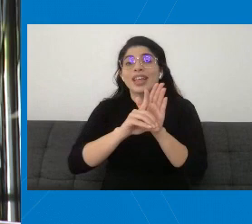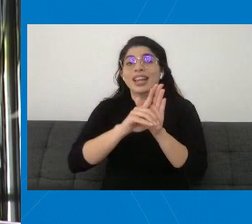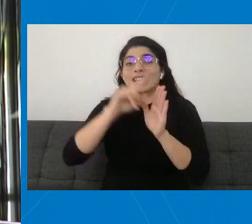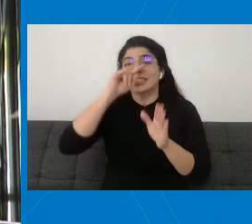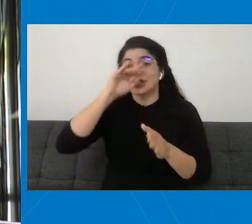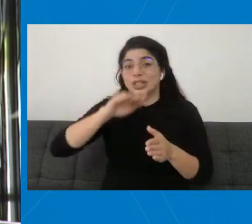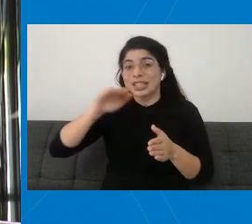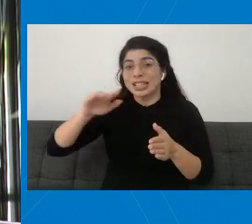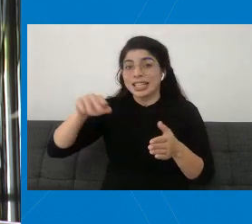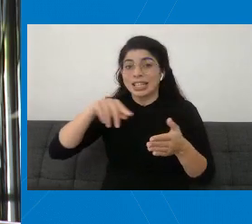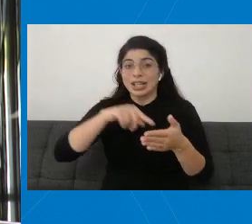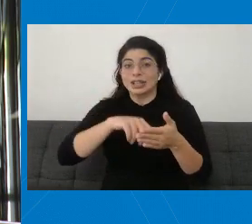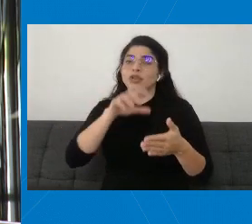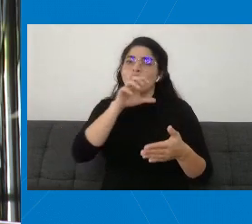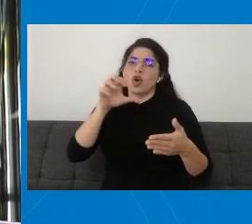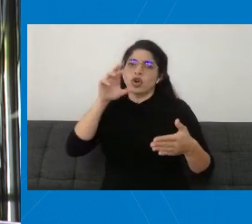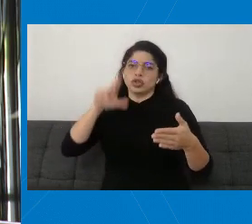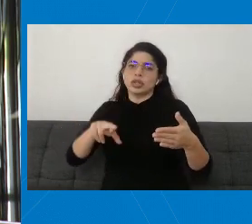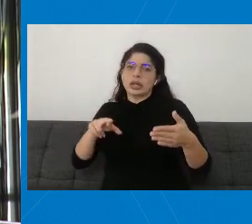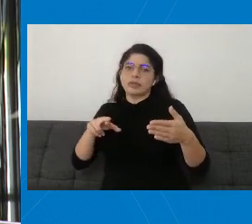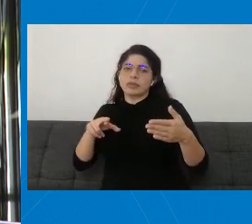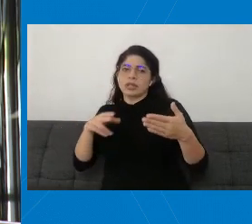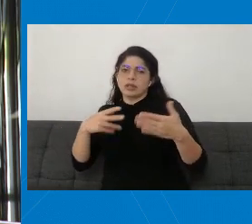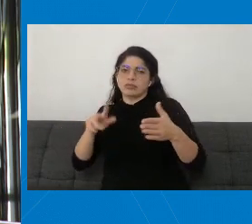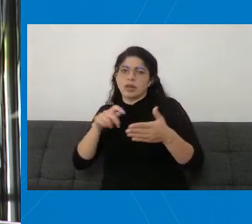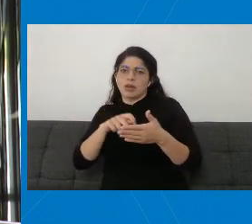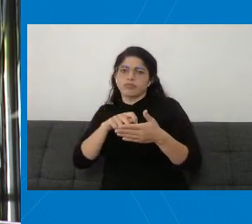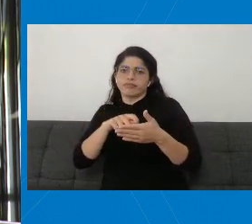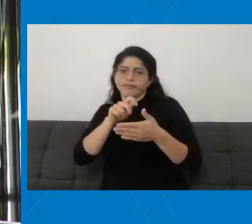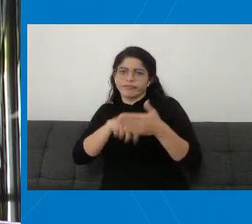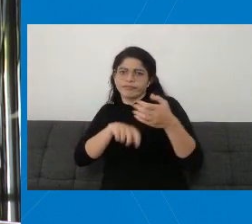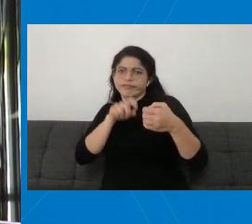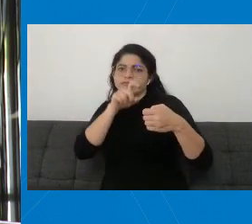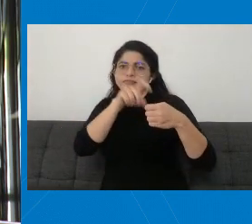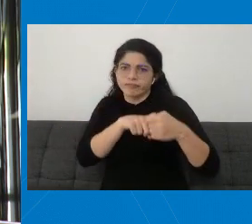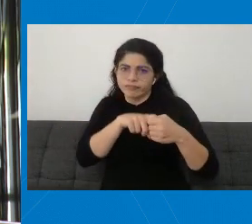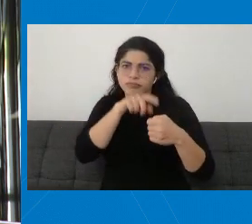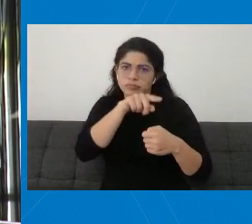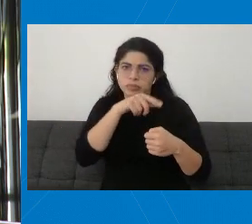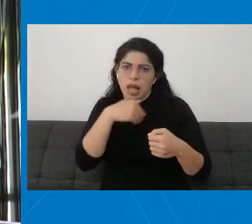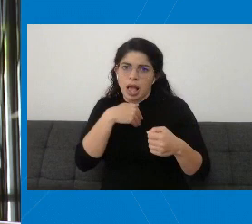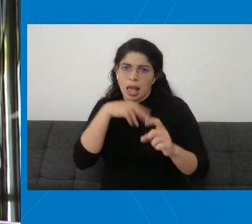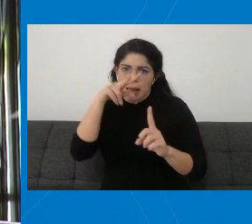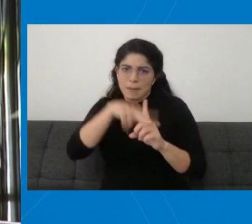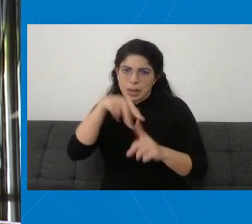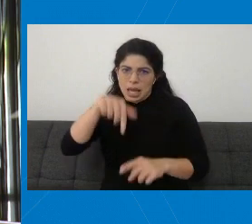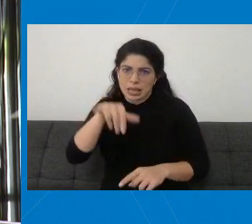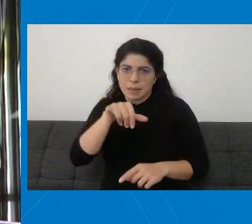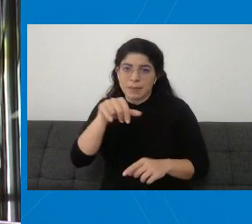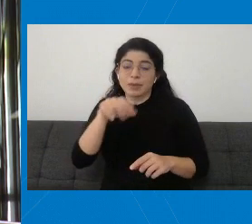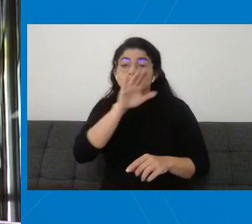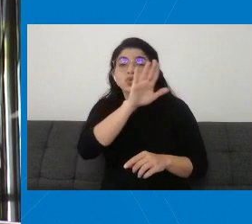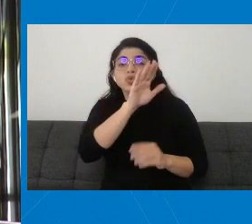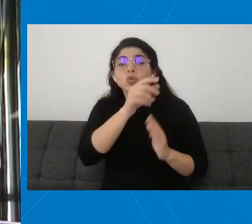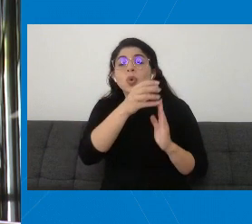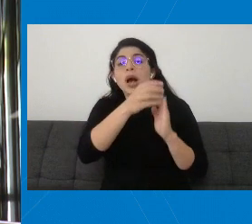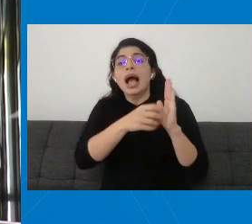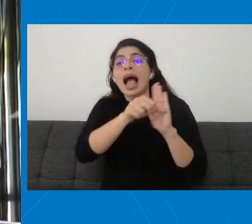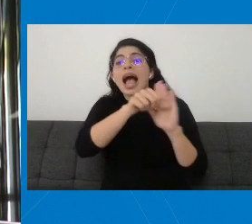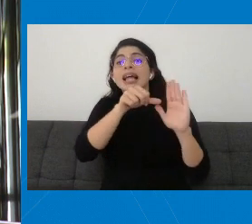cual Costa Rica es Estado suscribiente, establece en su artículo sexto la